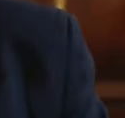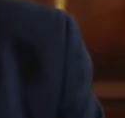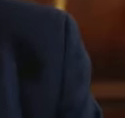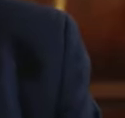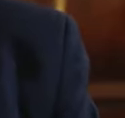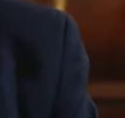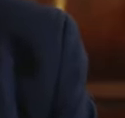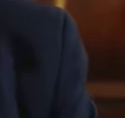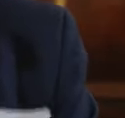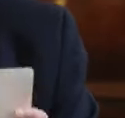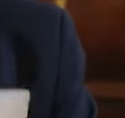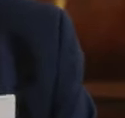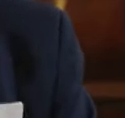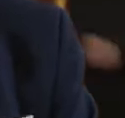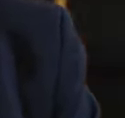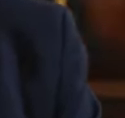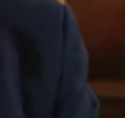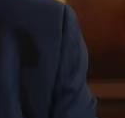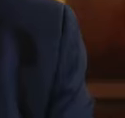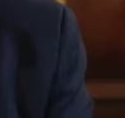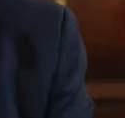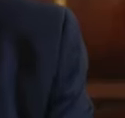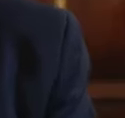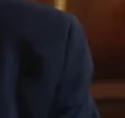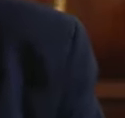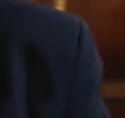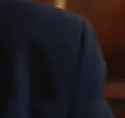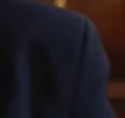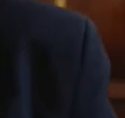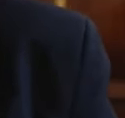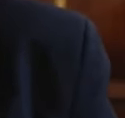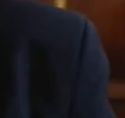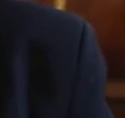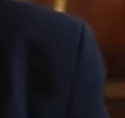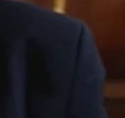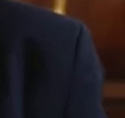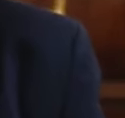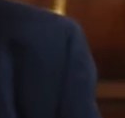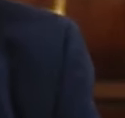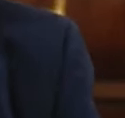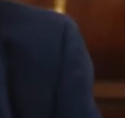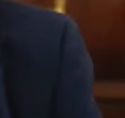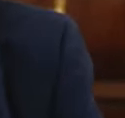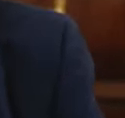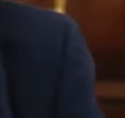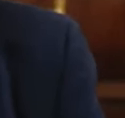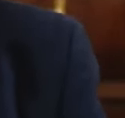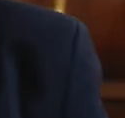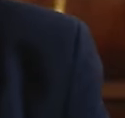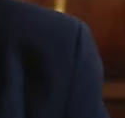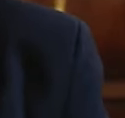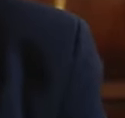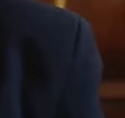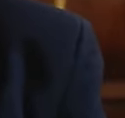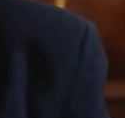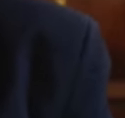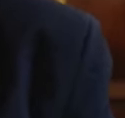camino a esta mesa con el señor secretario Fernández, está pasando por un momento muy especial.